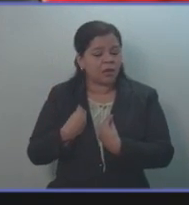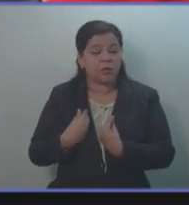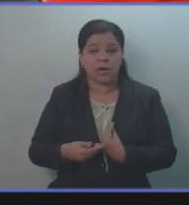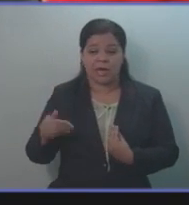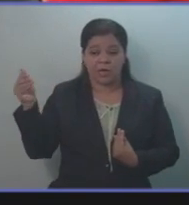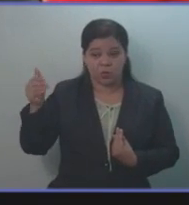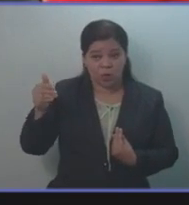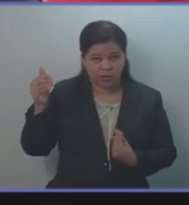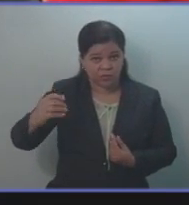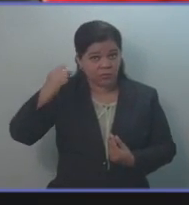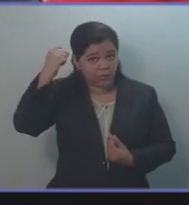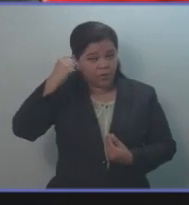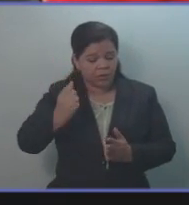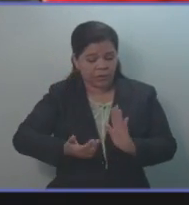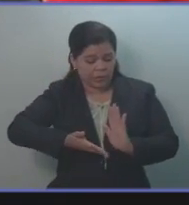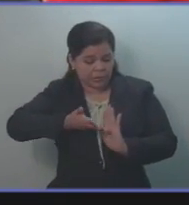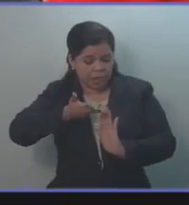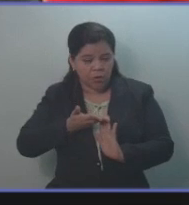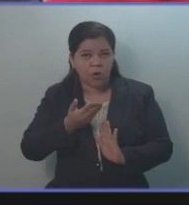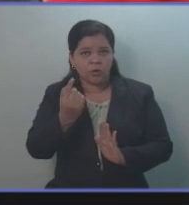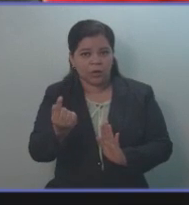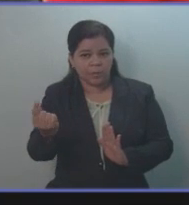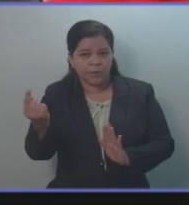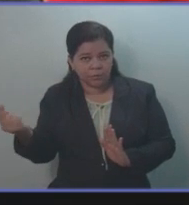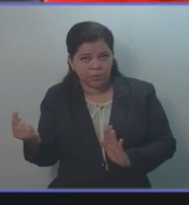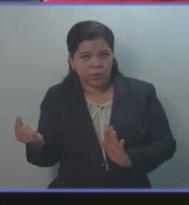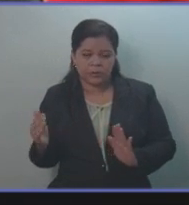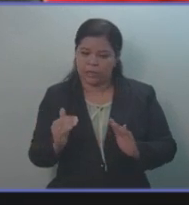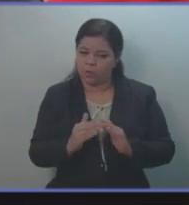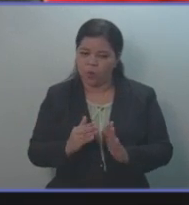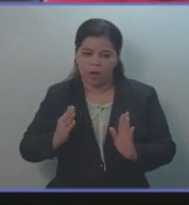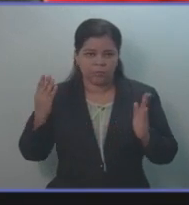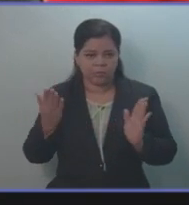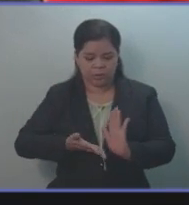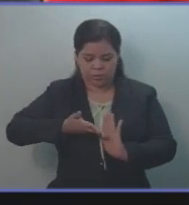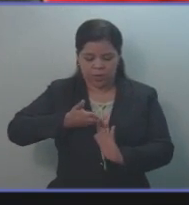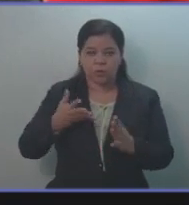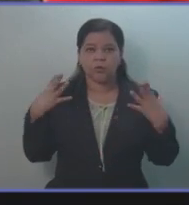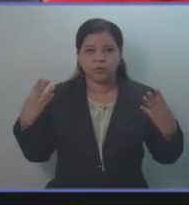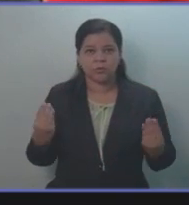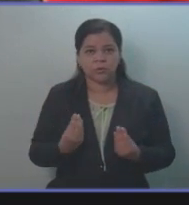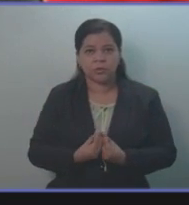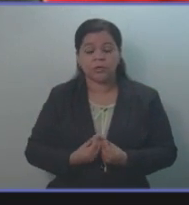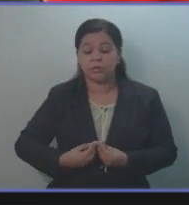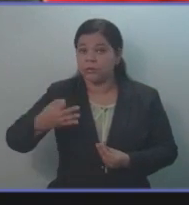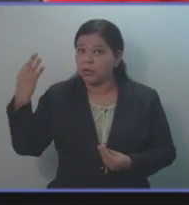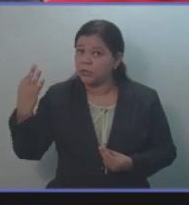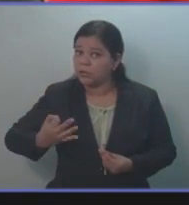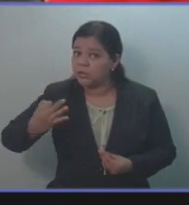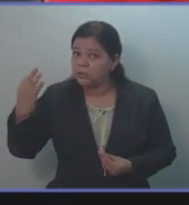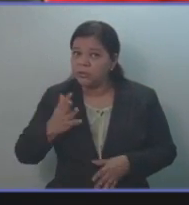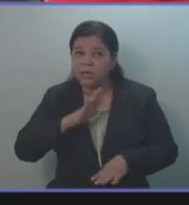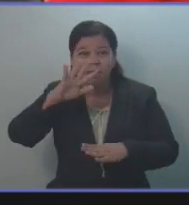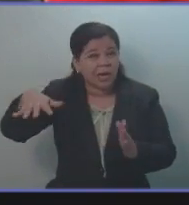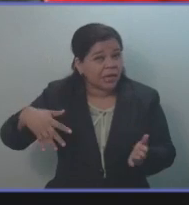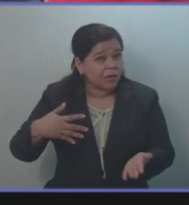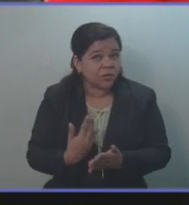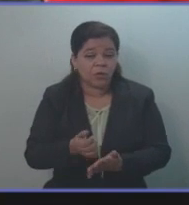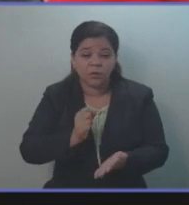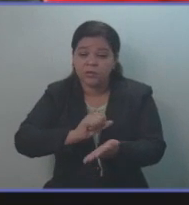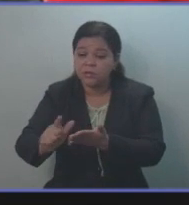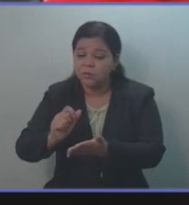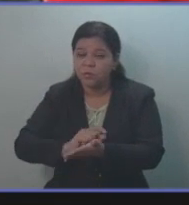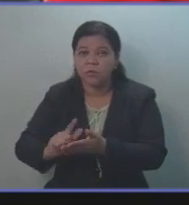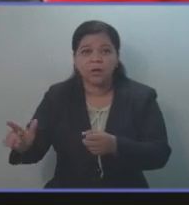clave para el desarrollo y progreso de las personas y la sociedad, es necesario asegurar que los centros educativos cuenten con los